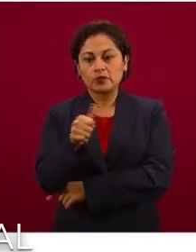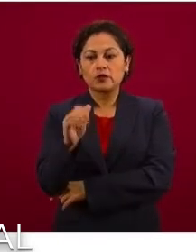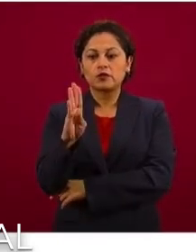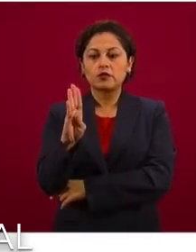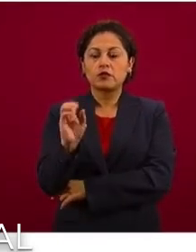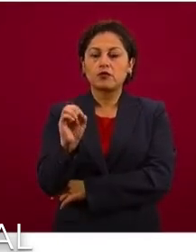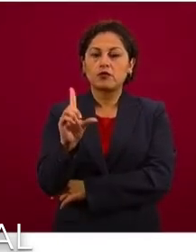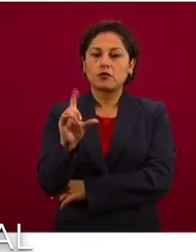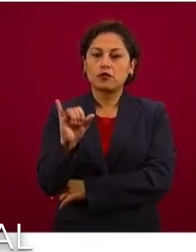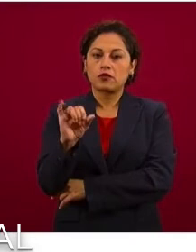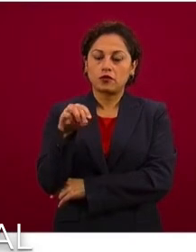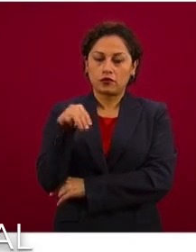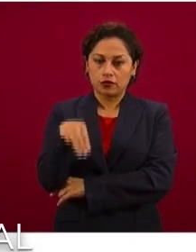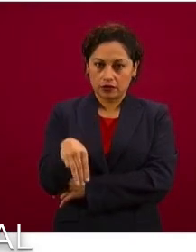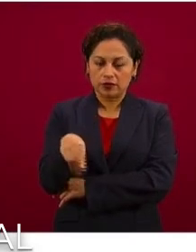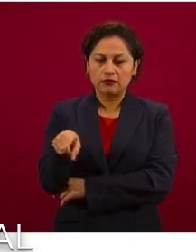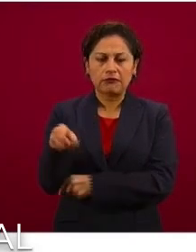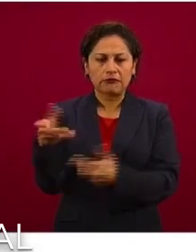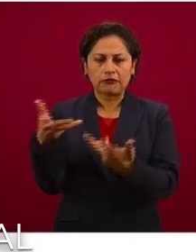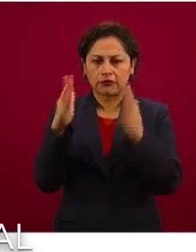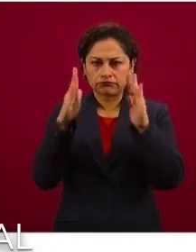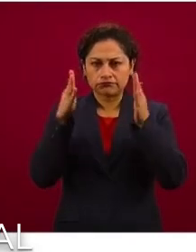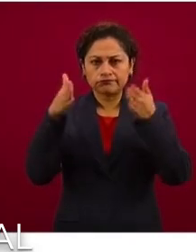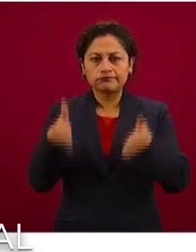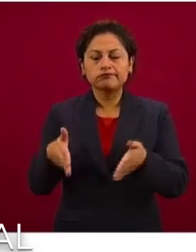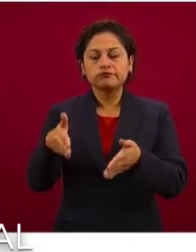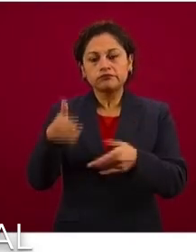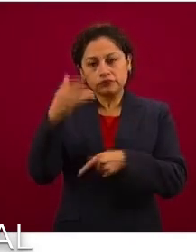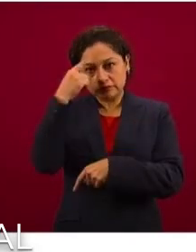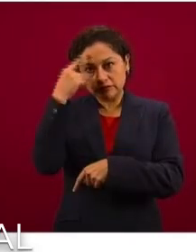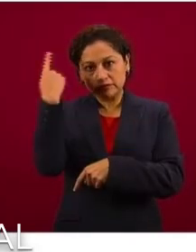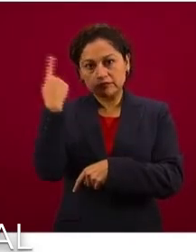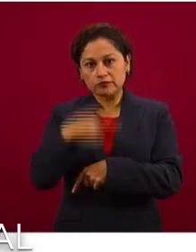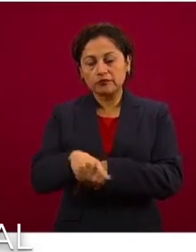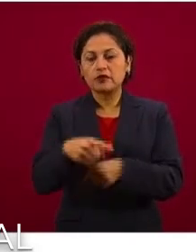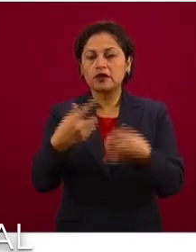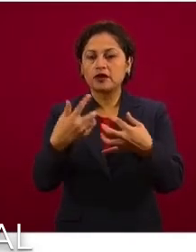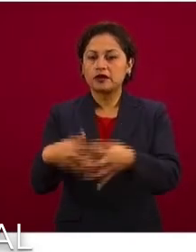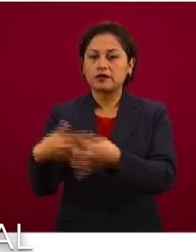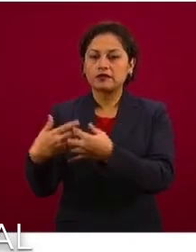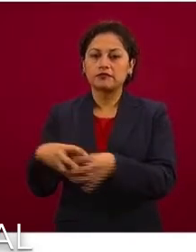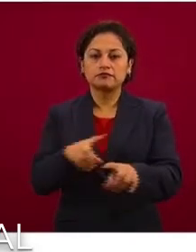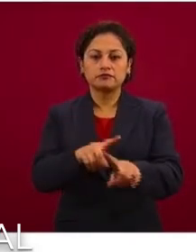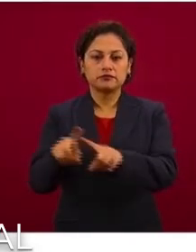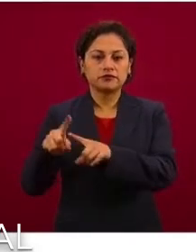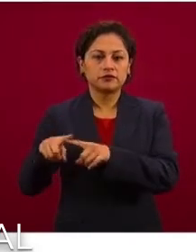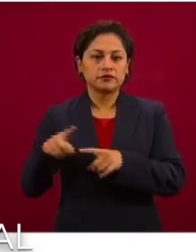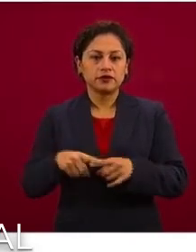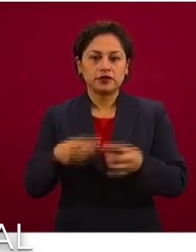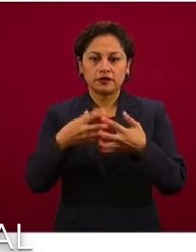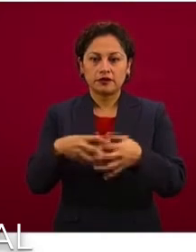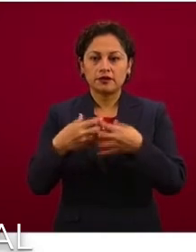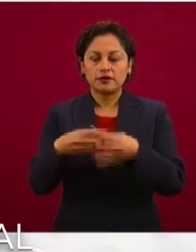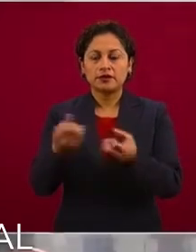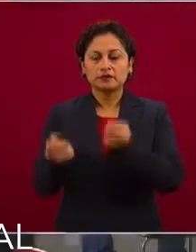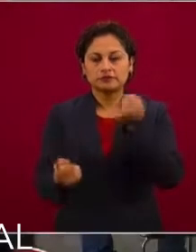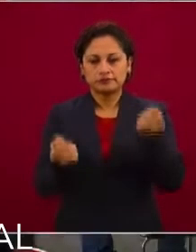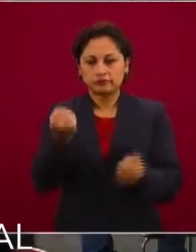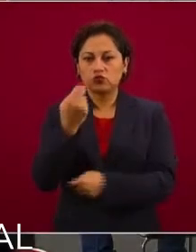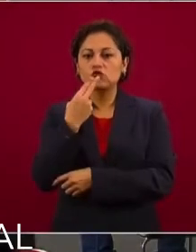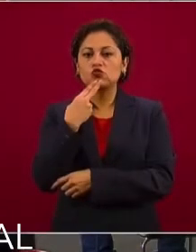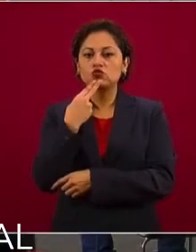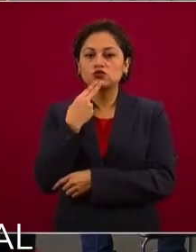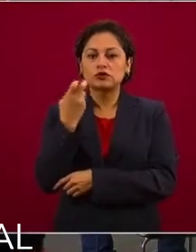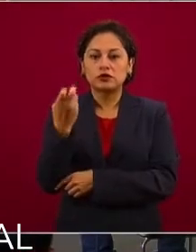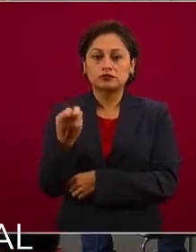que se dedica a la fabricación de equipos eléctricos y electrónicos para vehículos automotores, una actividad